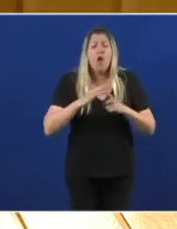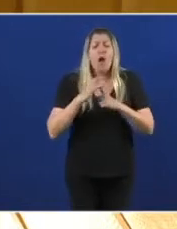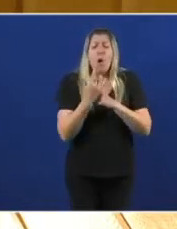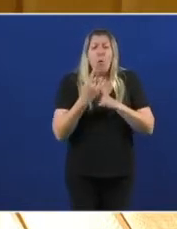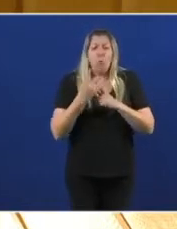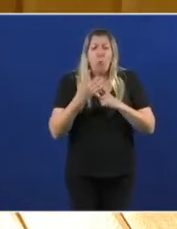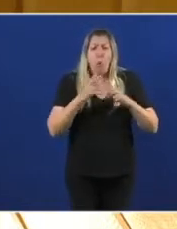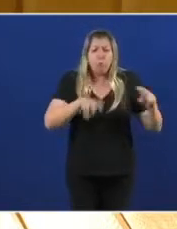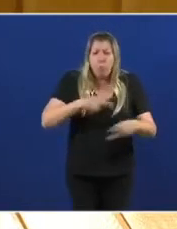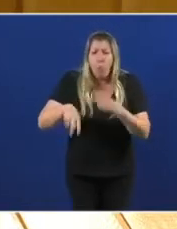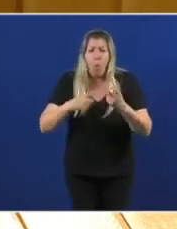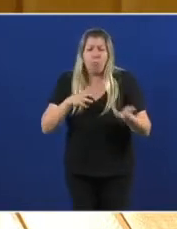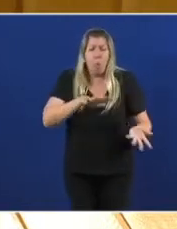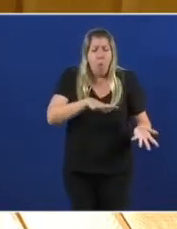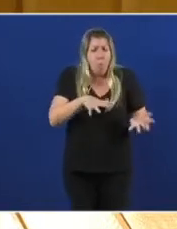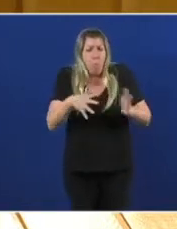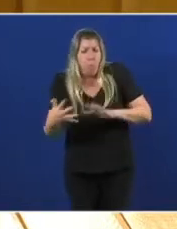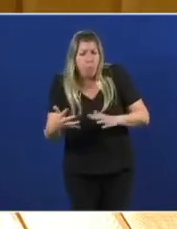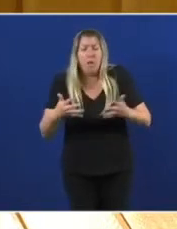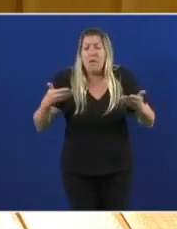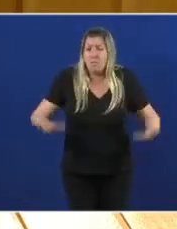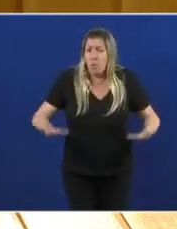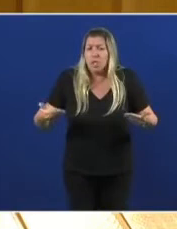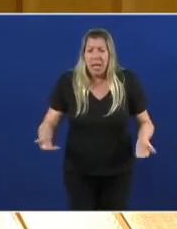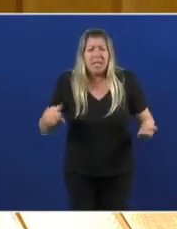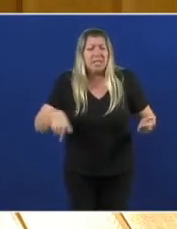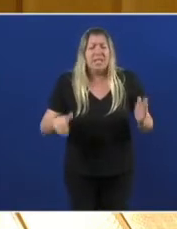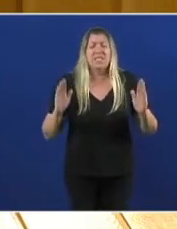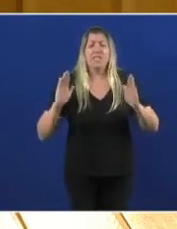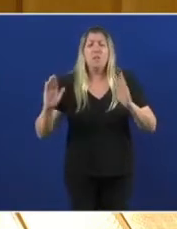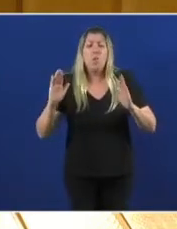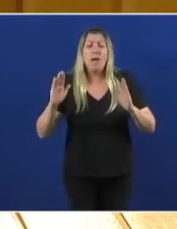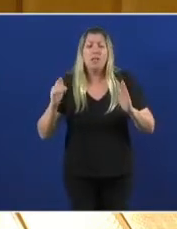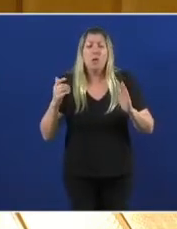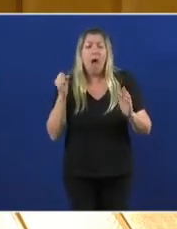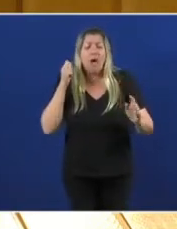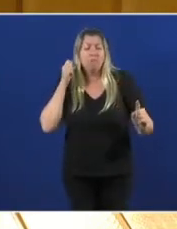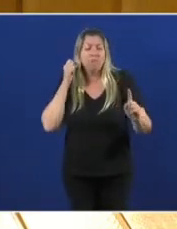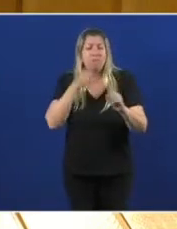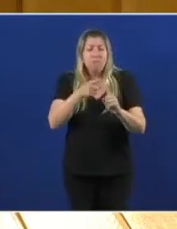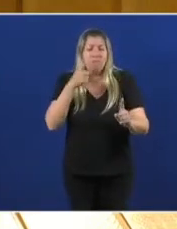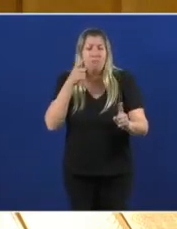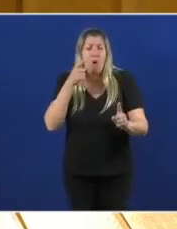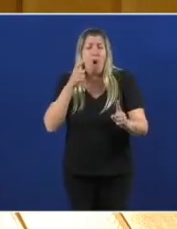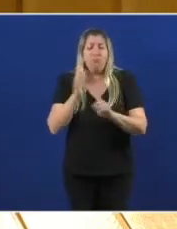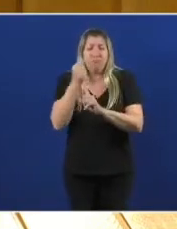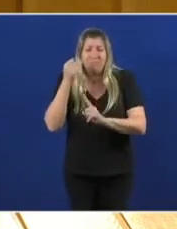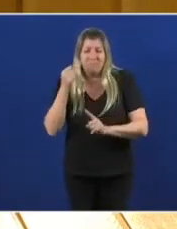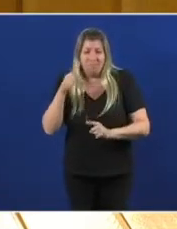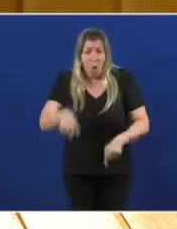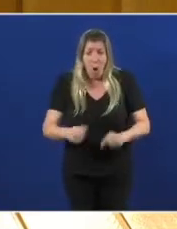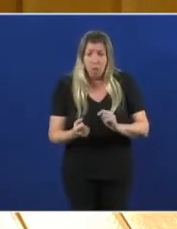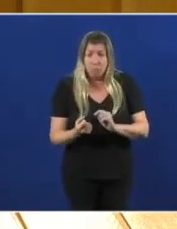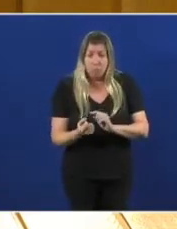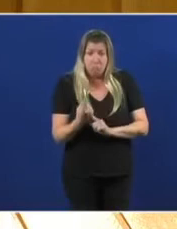cambios e transformacións, nun momento onde temos moitos desafíos por diante que non nacen hoxe, pero